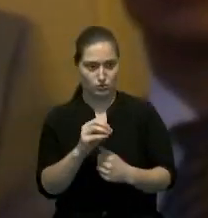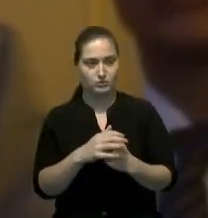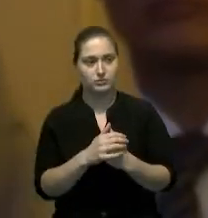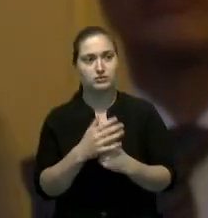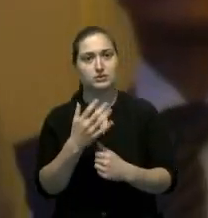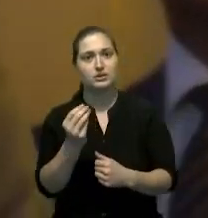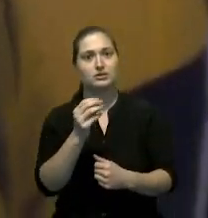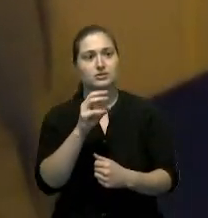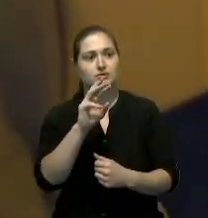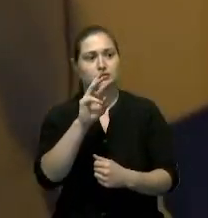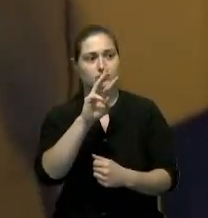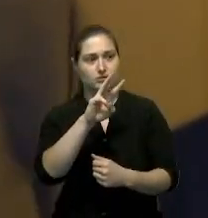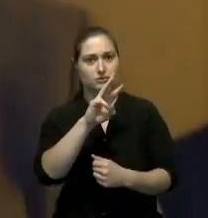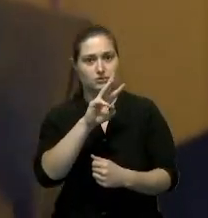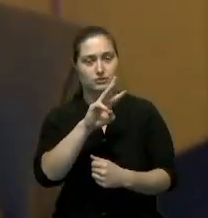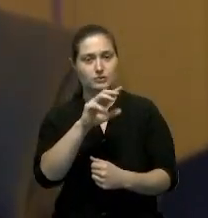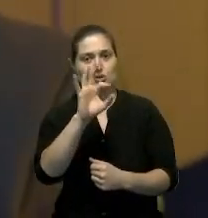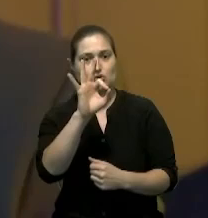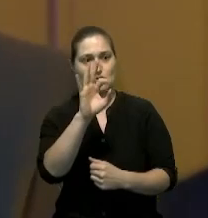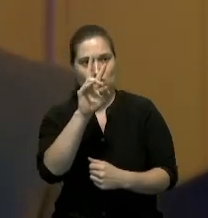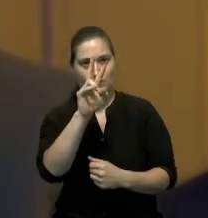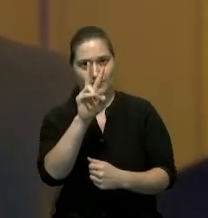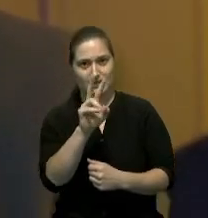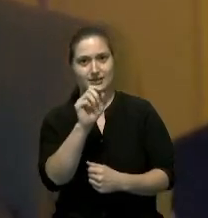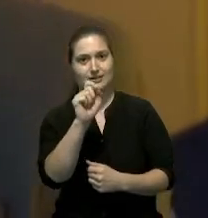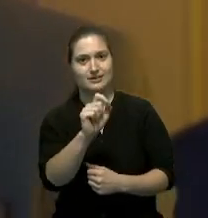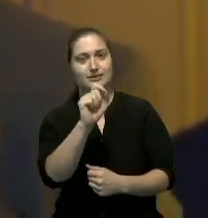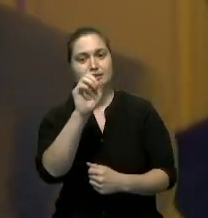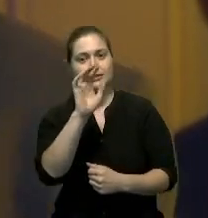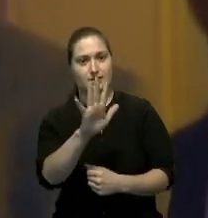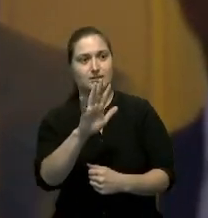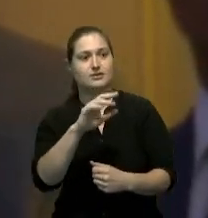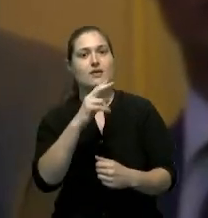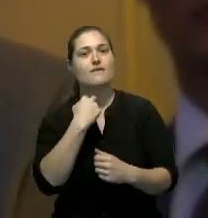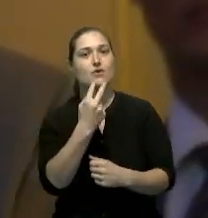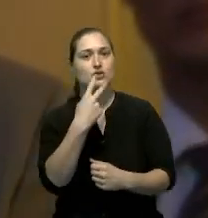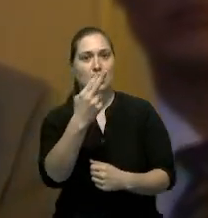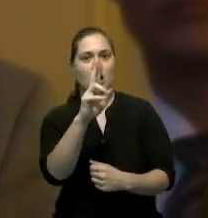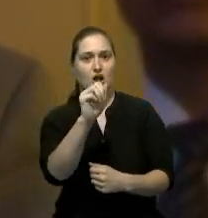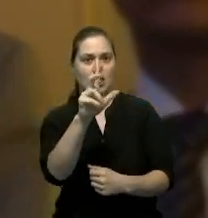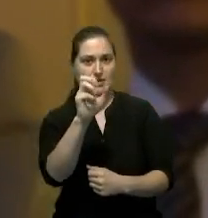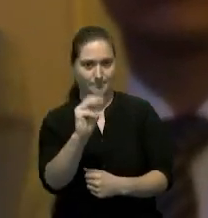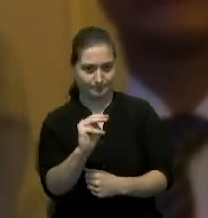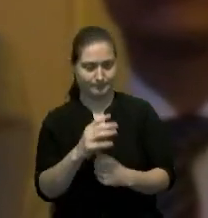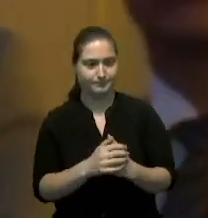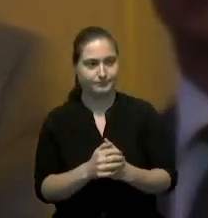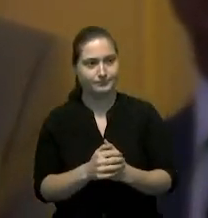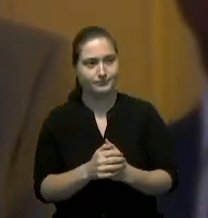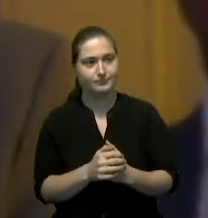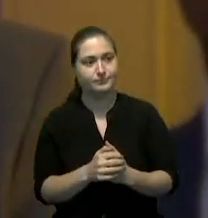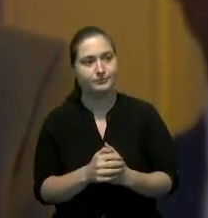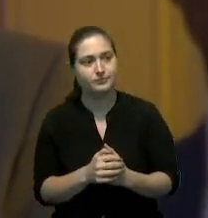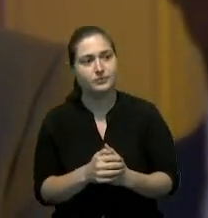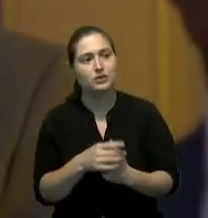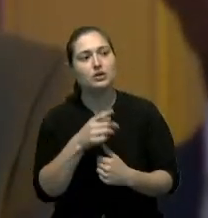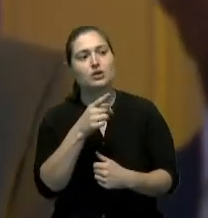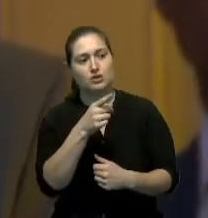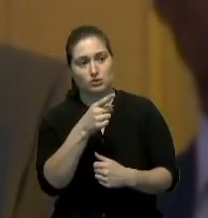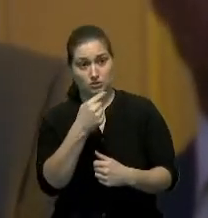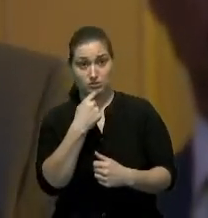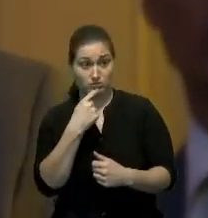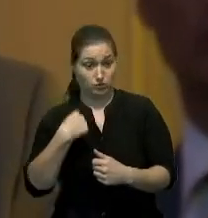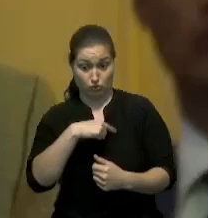WHCR 90.3 FM La Voz de Harlen la pregunta mía va con relación como usted mencionó ahorita que se hagan propuestas